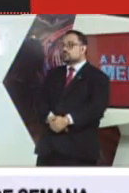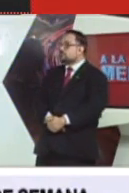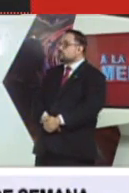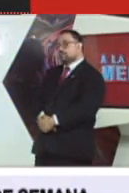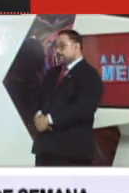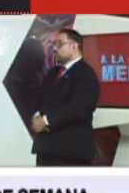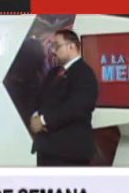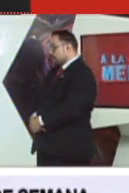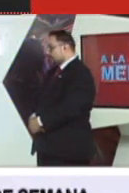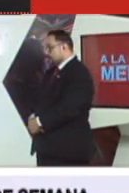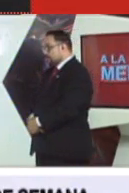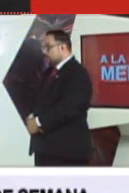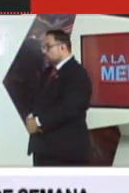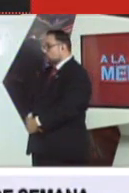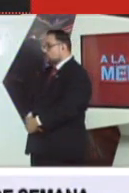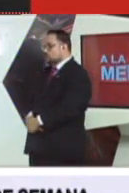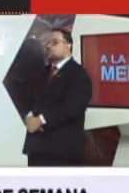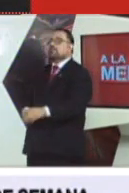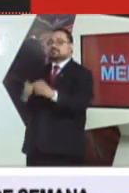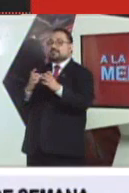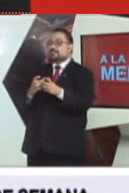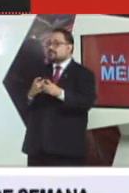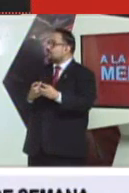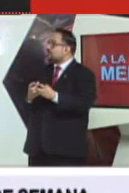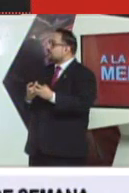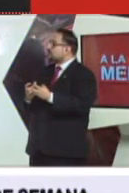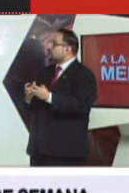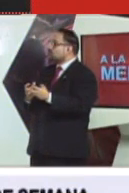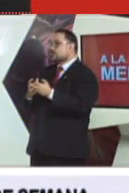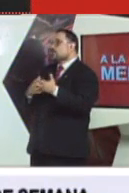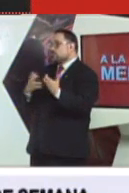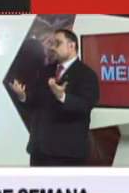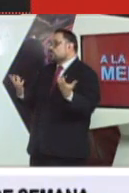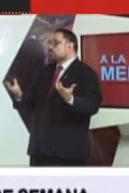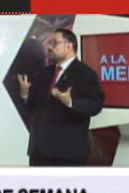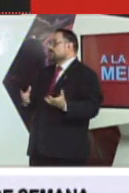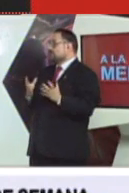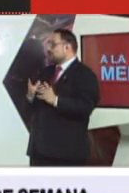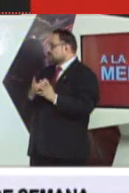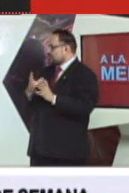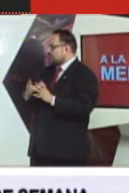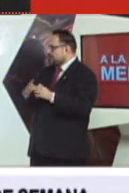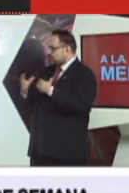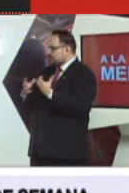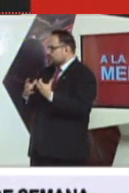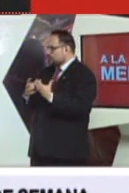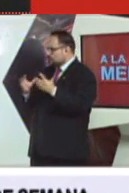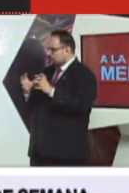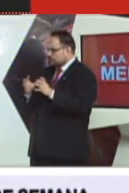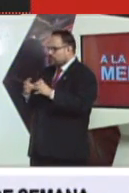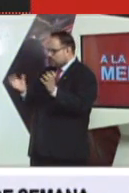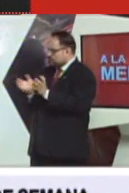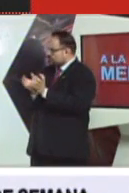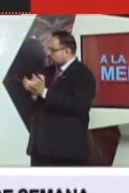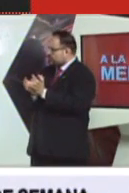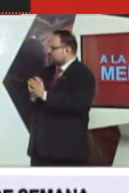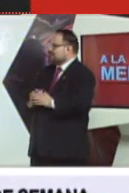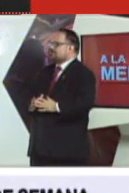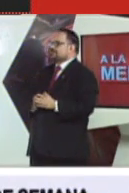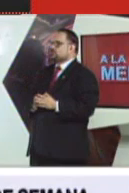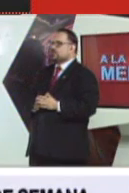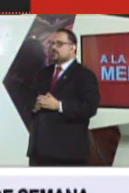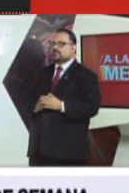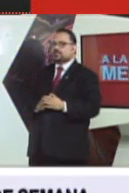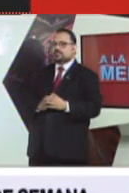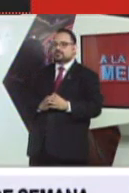semana hemos visto particularmente en Estados Unidos cómo a pesar de ciertas restricciones, porque no todos los estados están en la misma condición. Hay unos que todavía